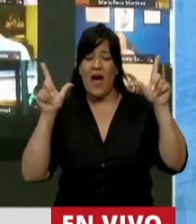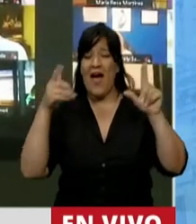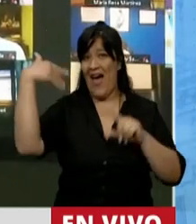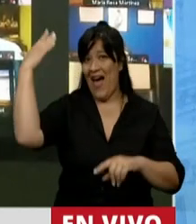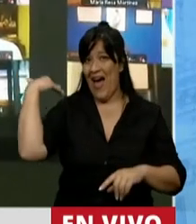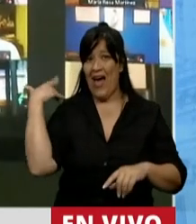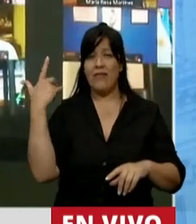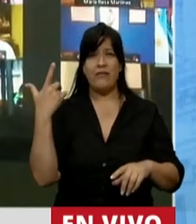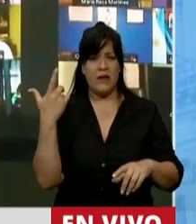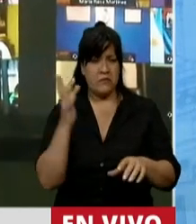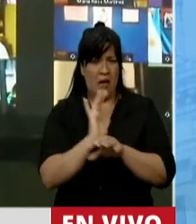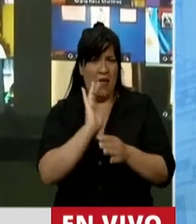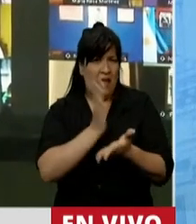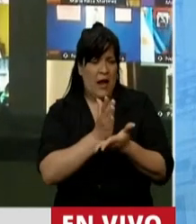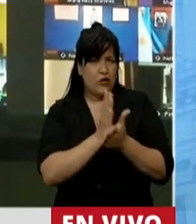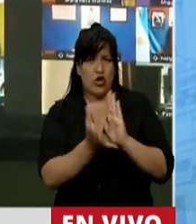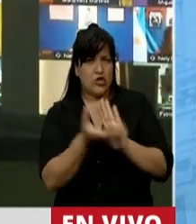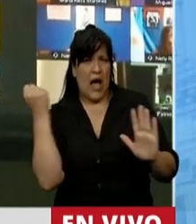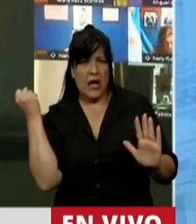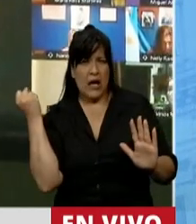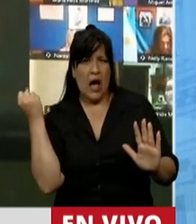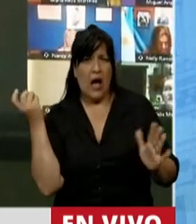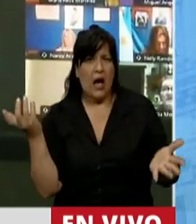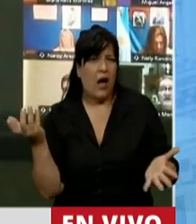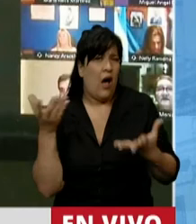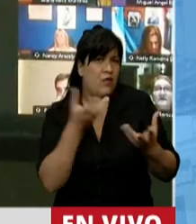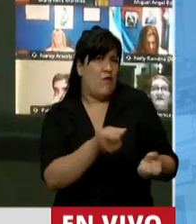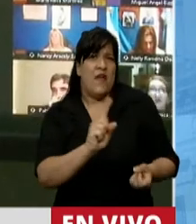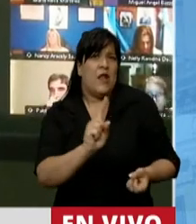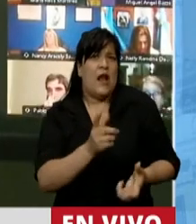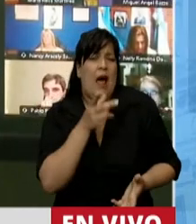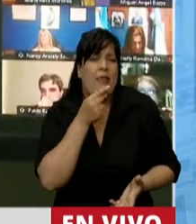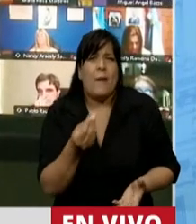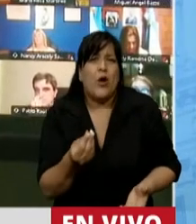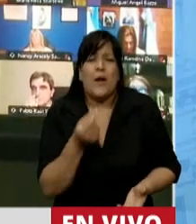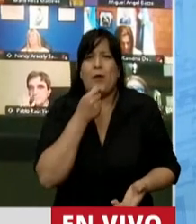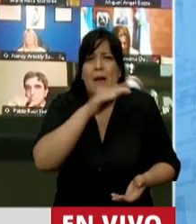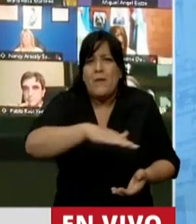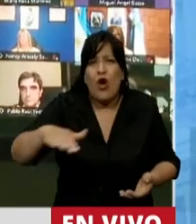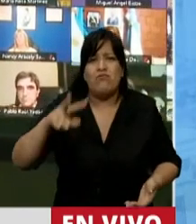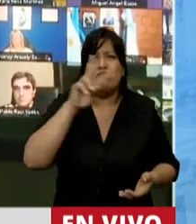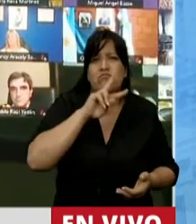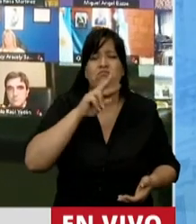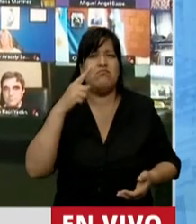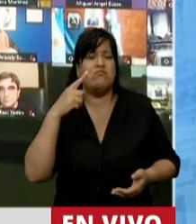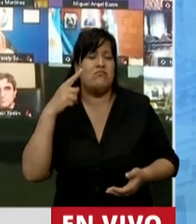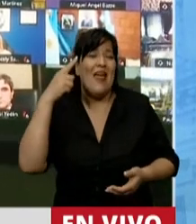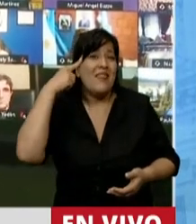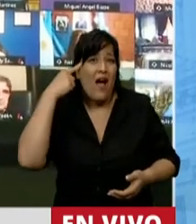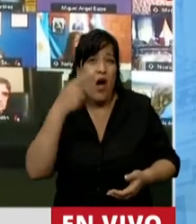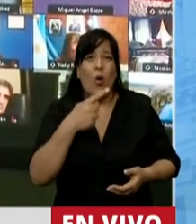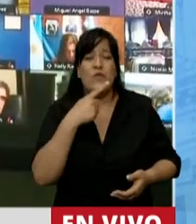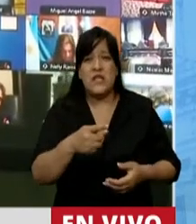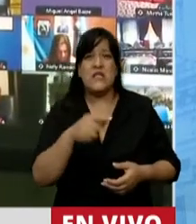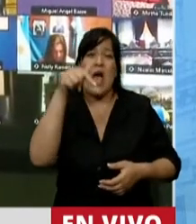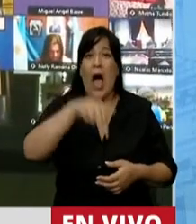perdidos sus derechos. ¿Por qué no se defendía de la misma manera cuando un chiquito o una chiquita con síndrome de Down le decían que